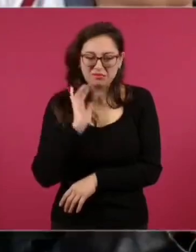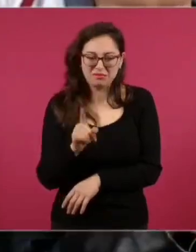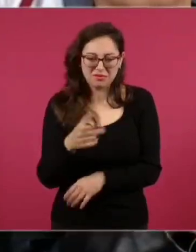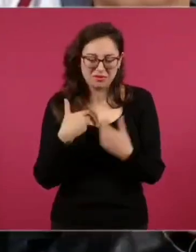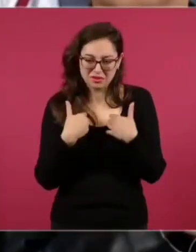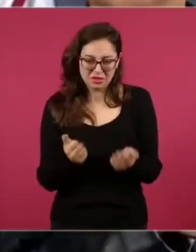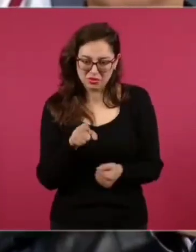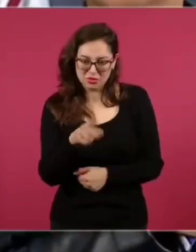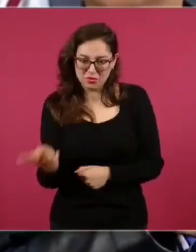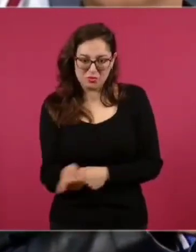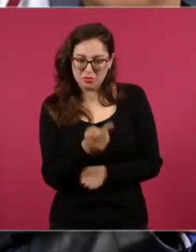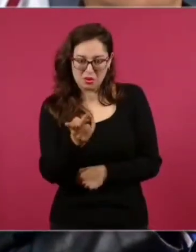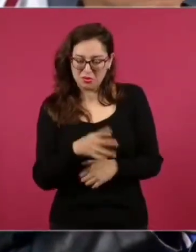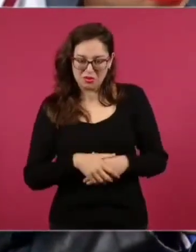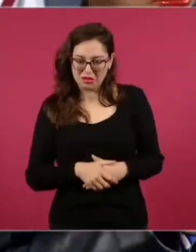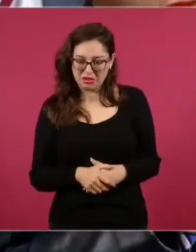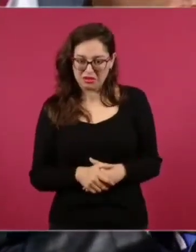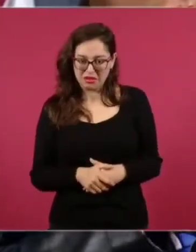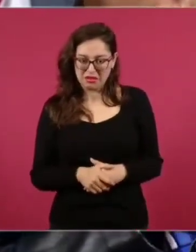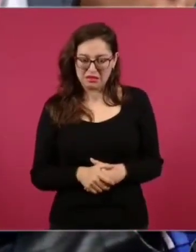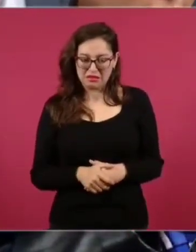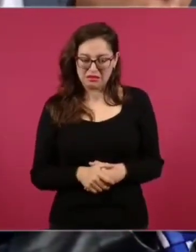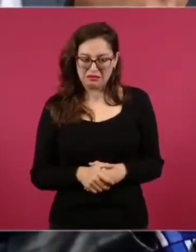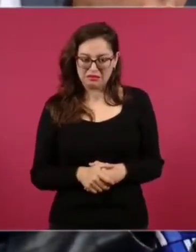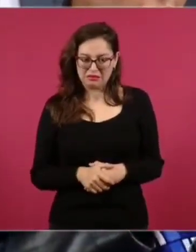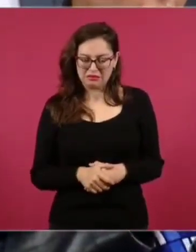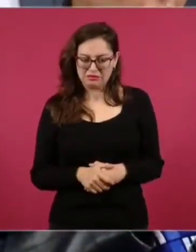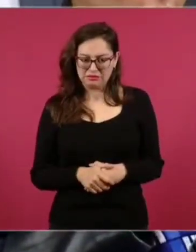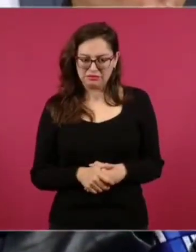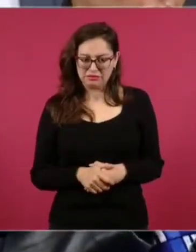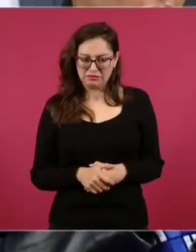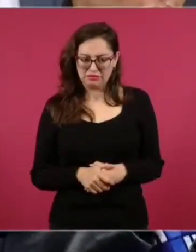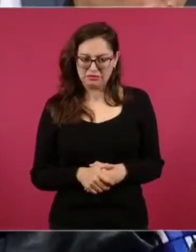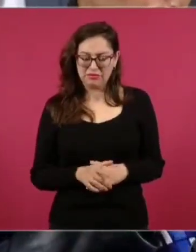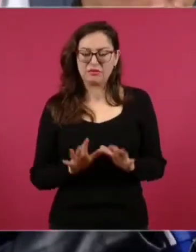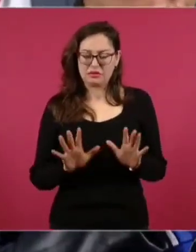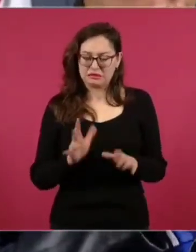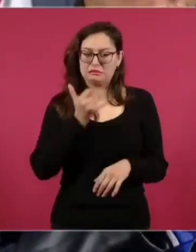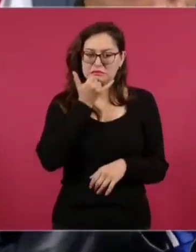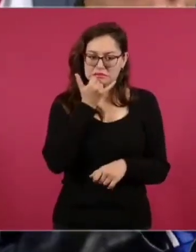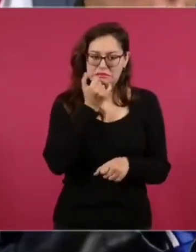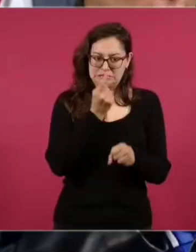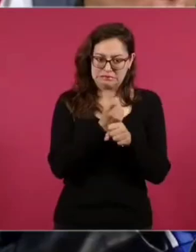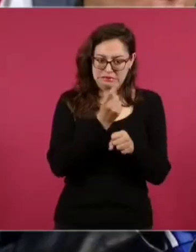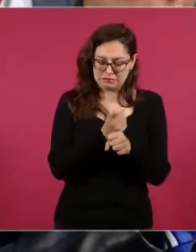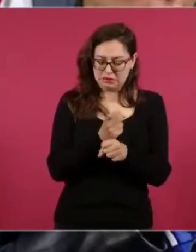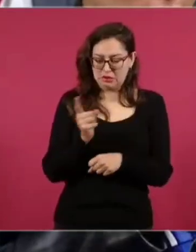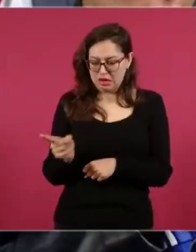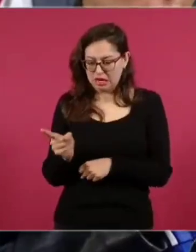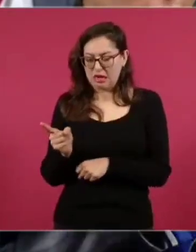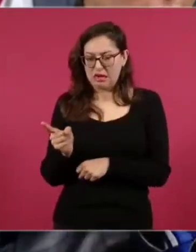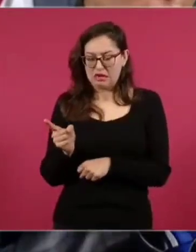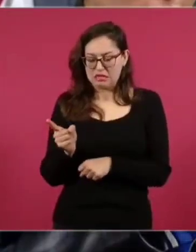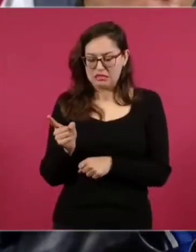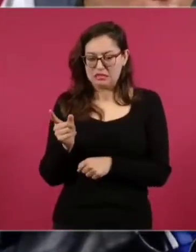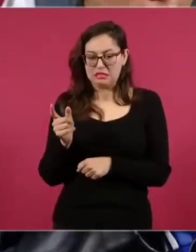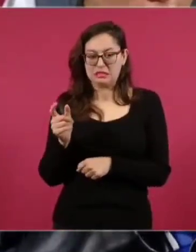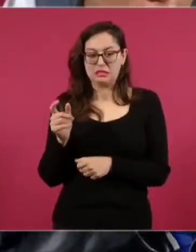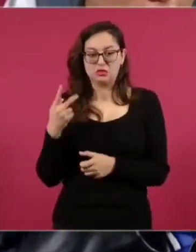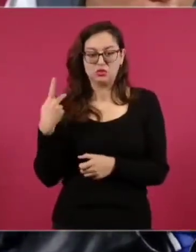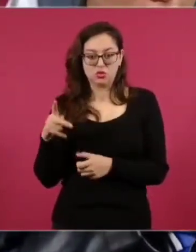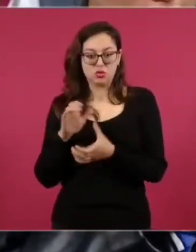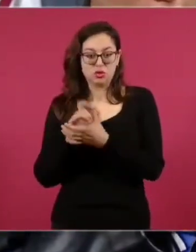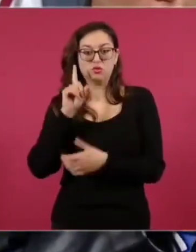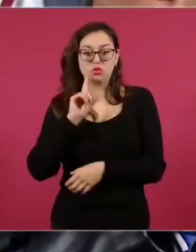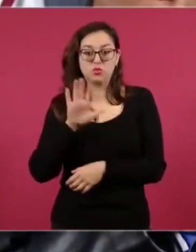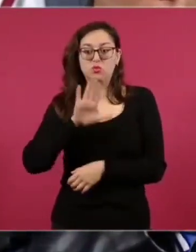¿Cómo cubrió usted la expectativa emocional, sentimental, humana del ser abatido por el dolor de la pérdida de la compañera que estuvo con él